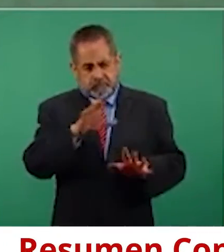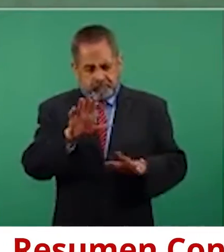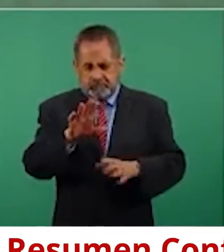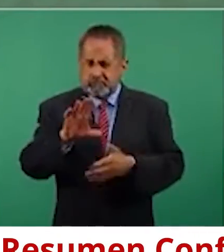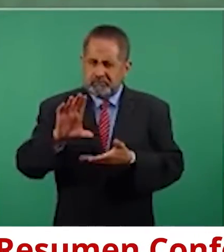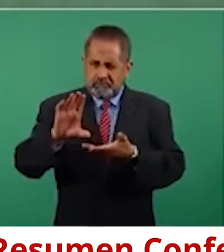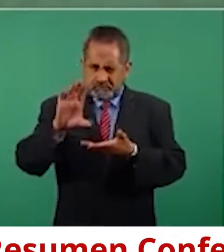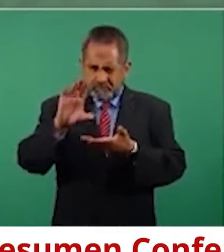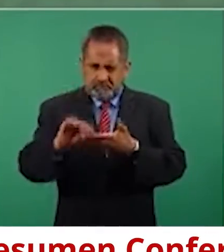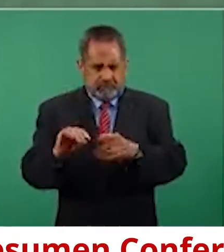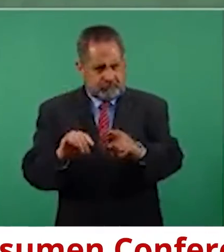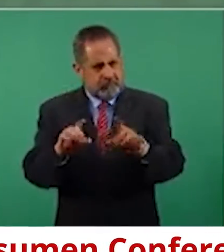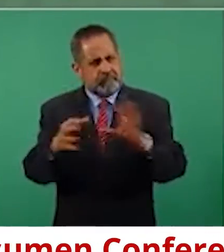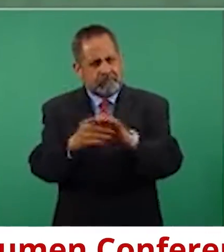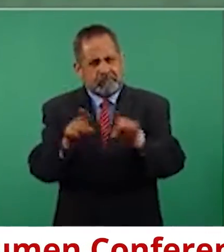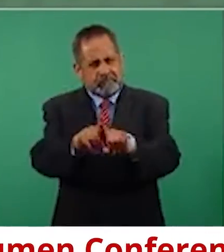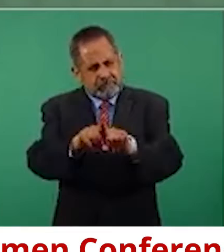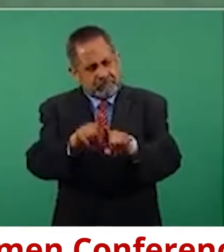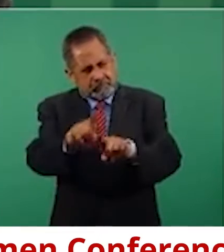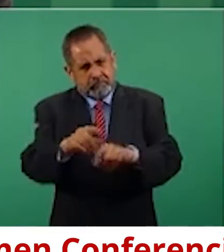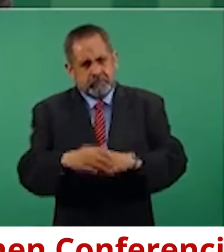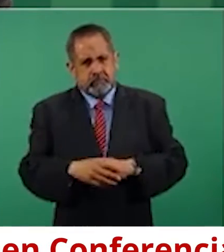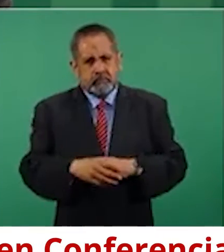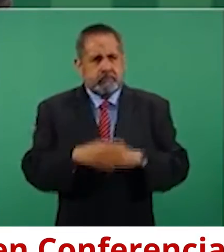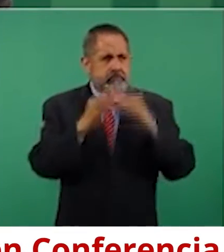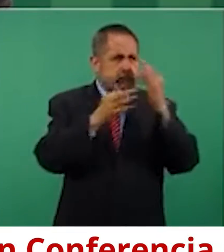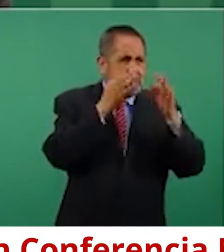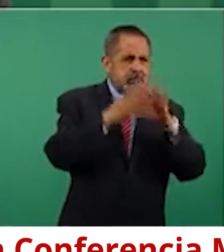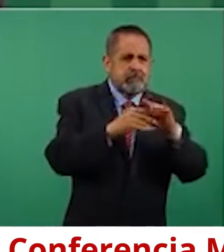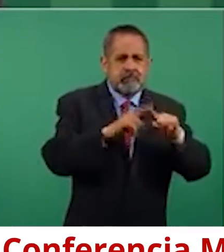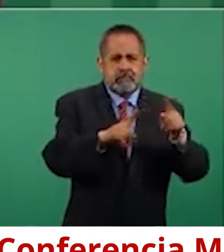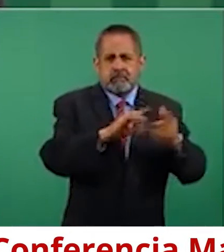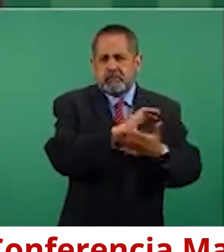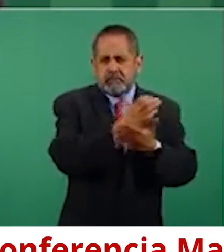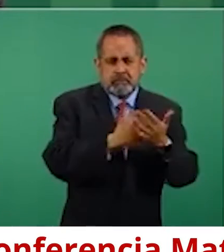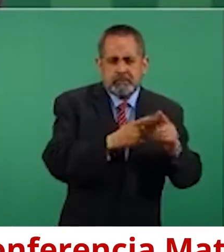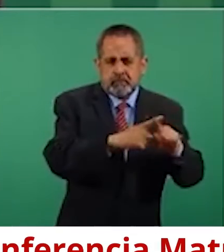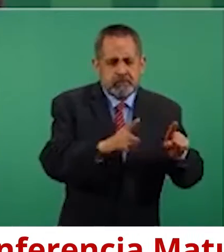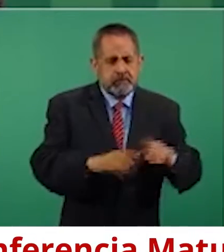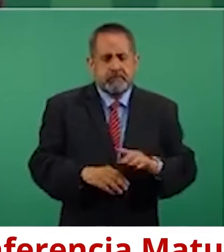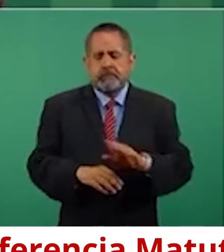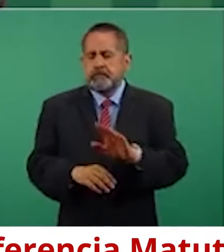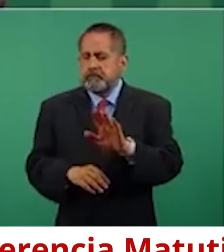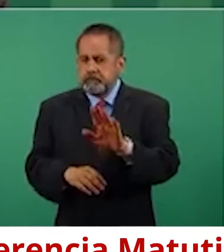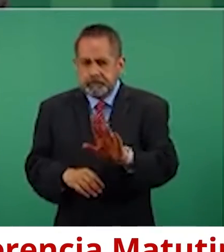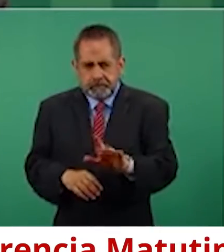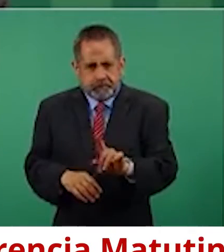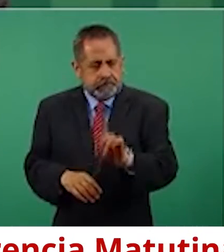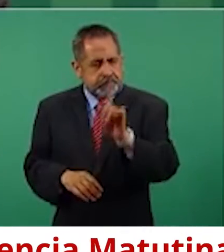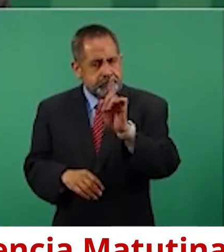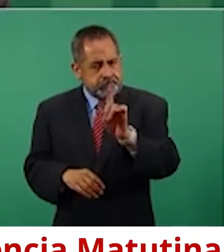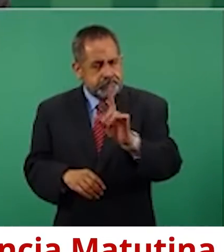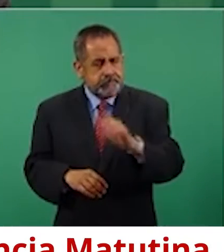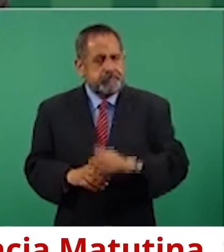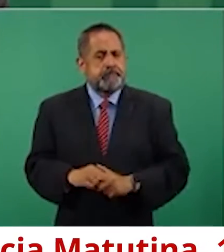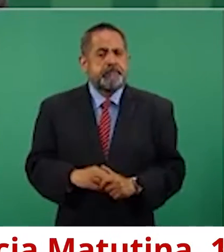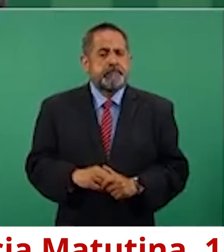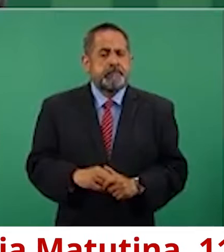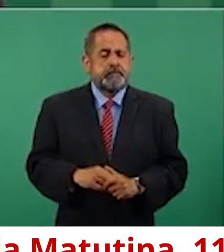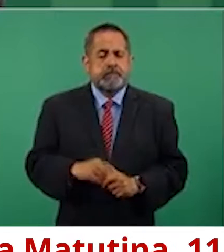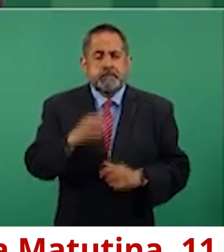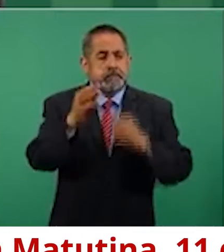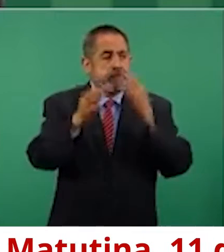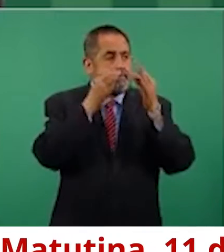No, tiene que ver. Las campañas son otra cosa, los contratan para eso. Las campañas básicamente